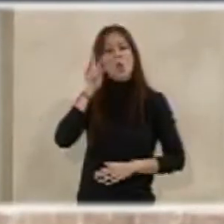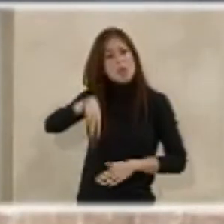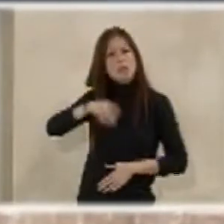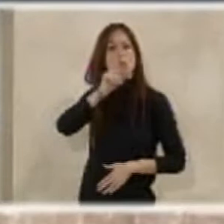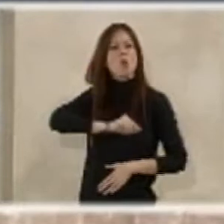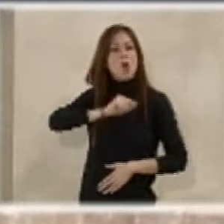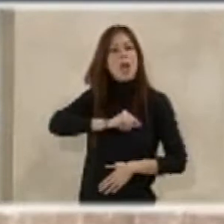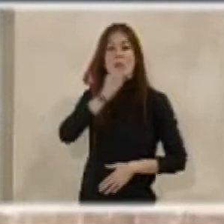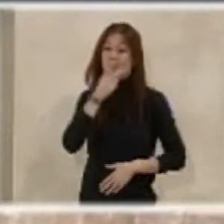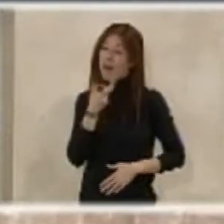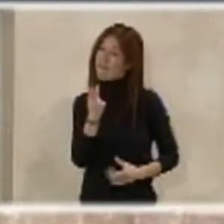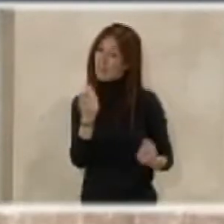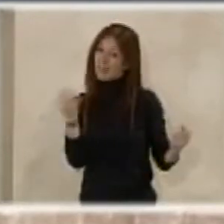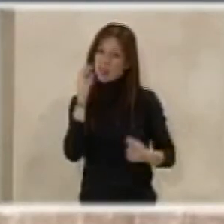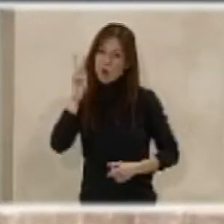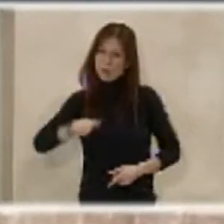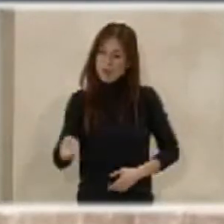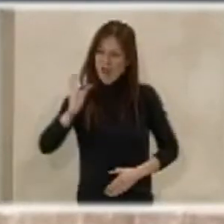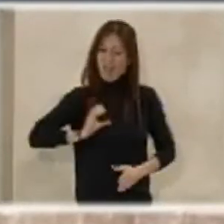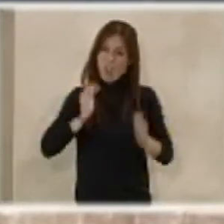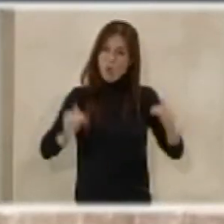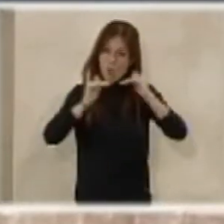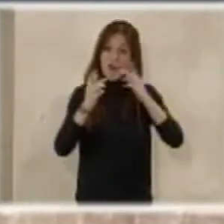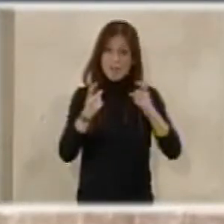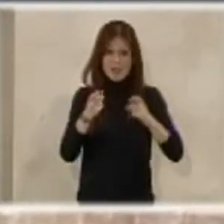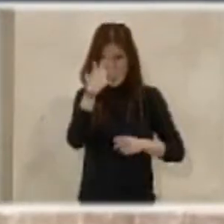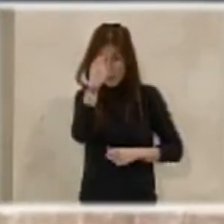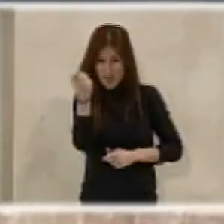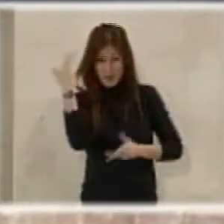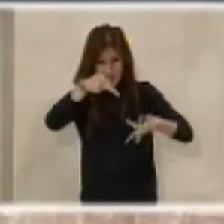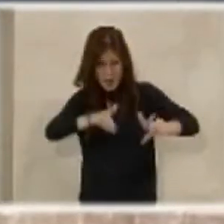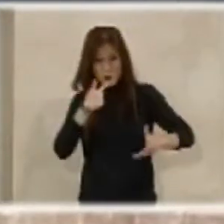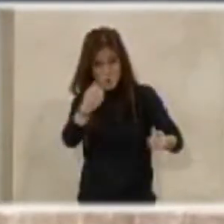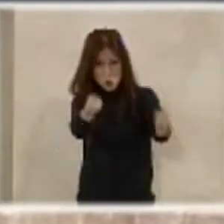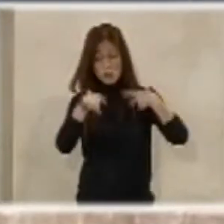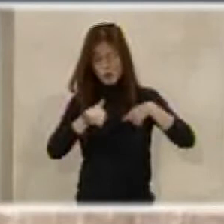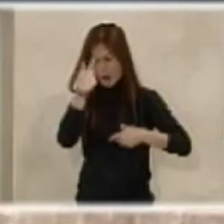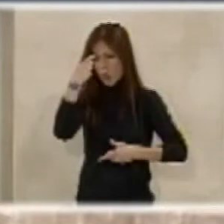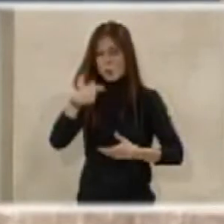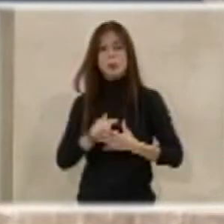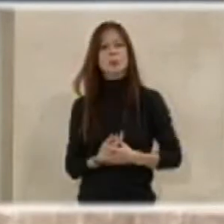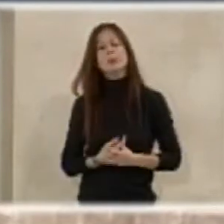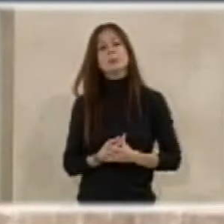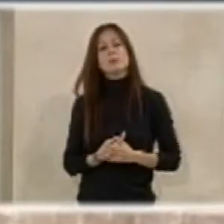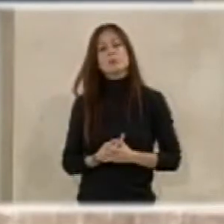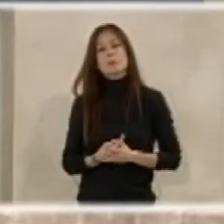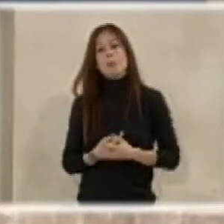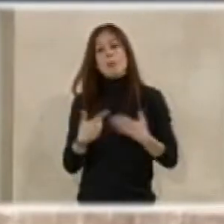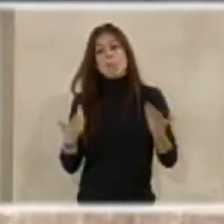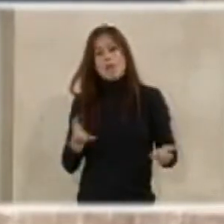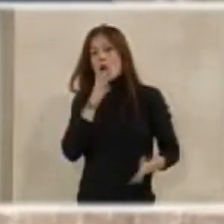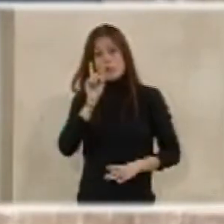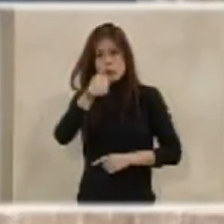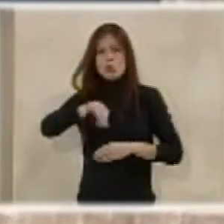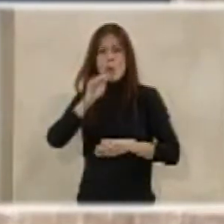moral, pero ahora toca el reconocimiento salarial. Eso lo dijo y lo recuerdo. Y por lo tanto, lo